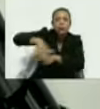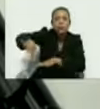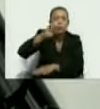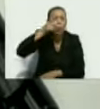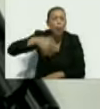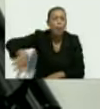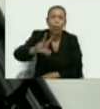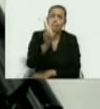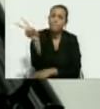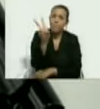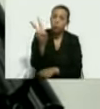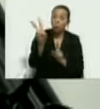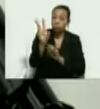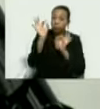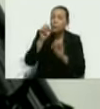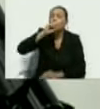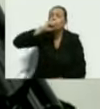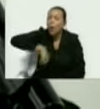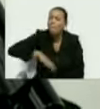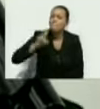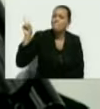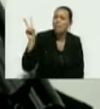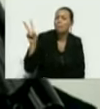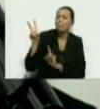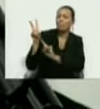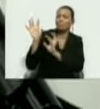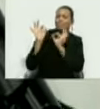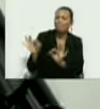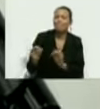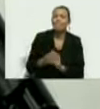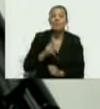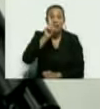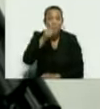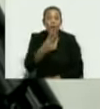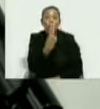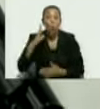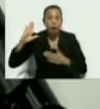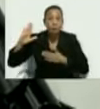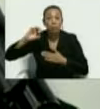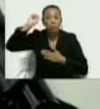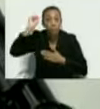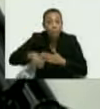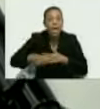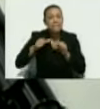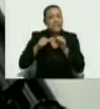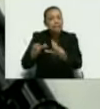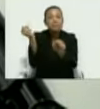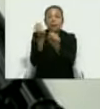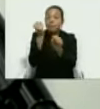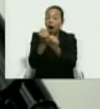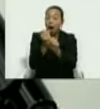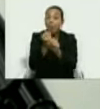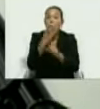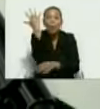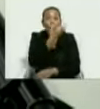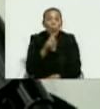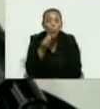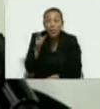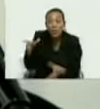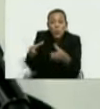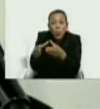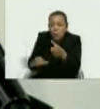país hermoso Venezuela también juramos seguir trabajando por la juventud